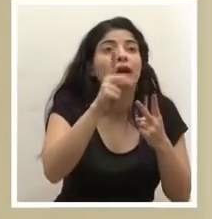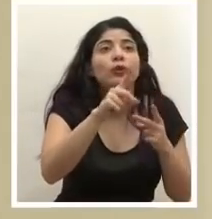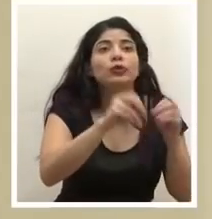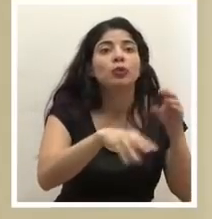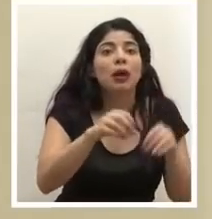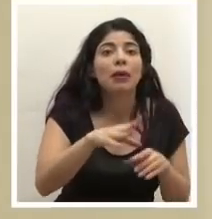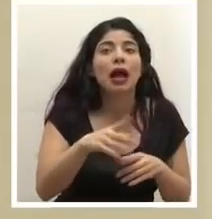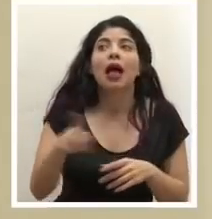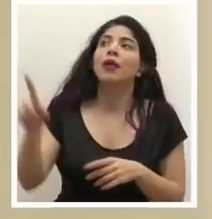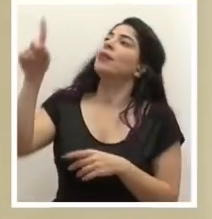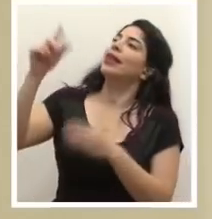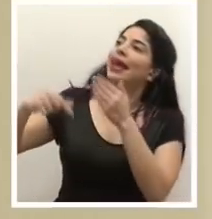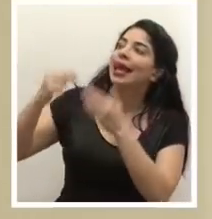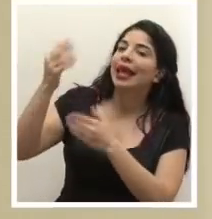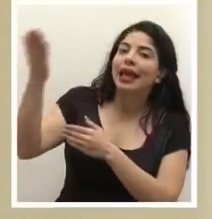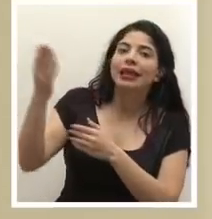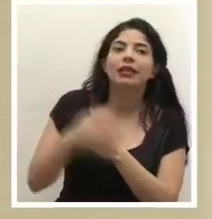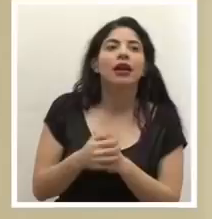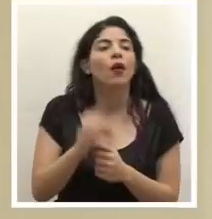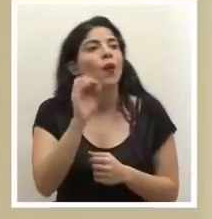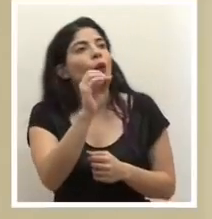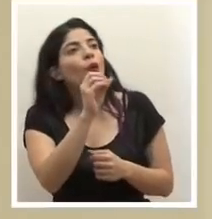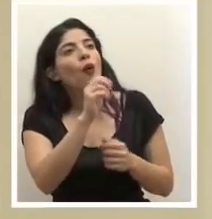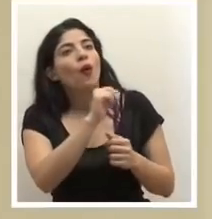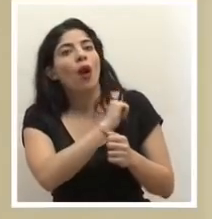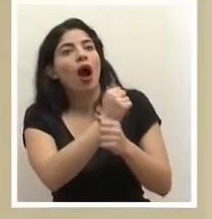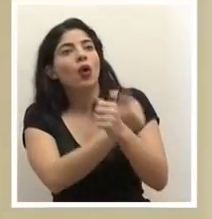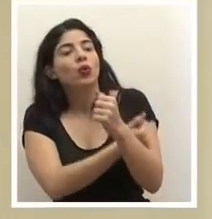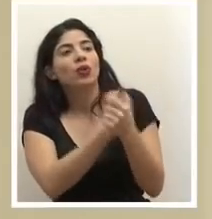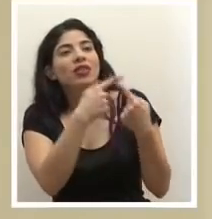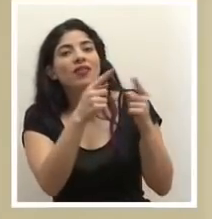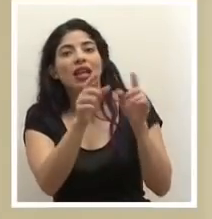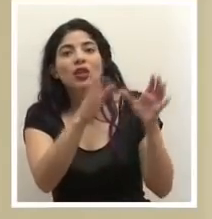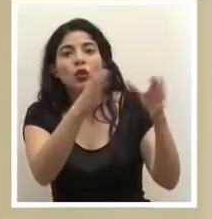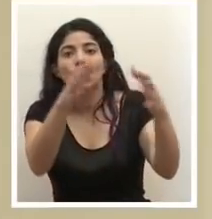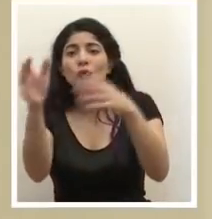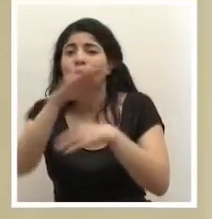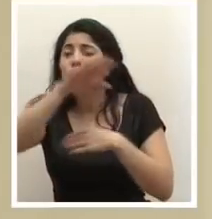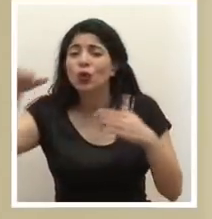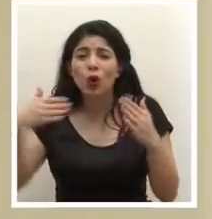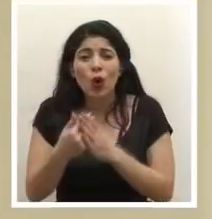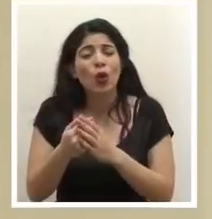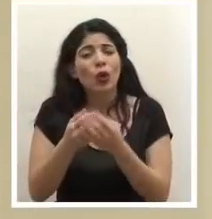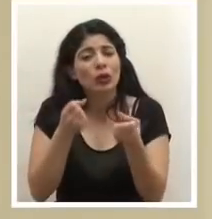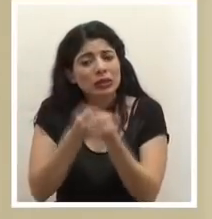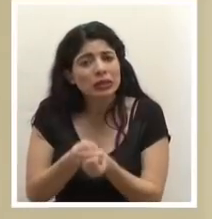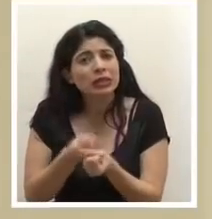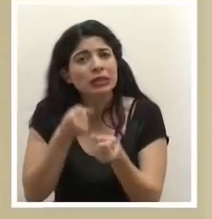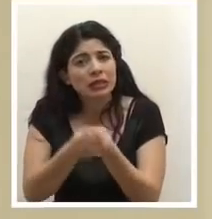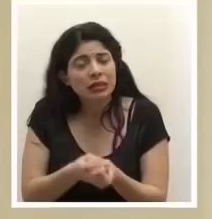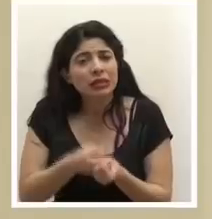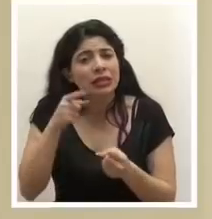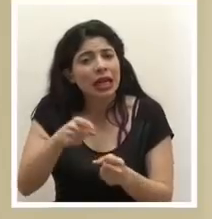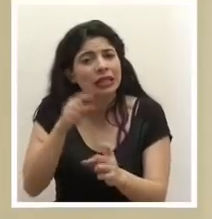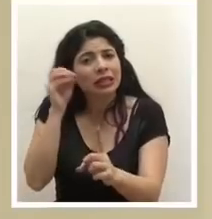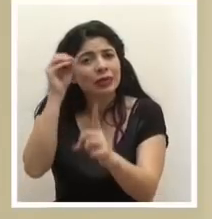gerente, hasta los jerarcas de los diferentes sectores. Aquí todos estamos sumando en esta